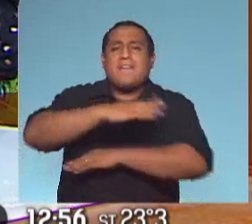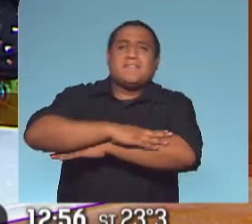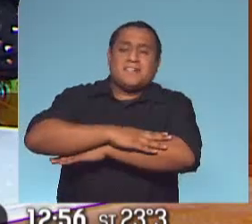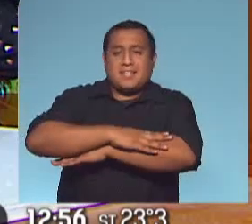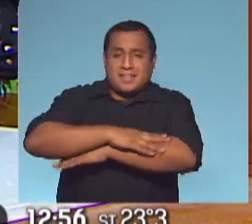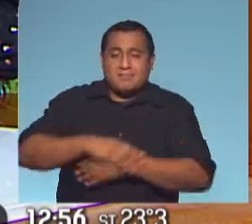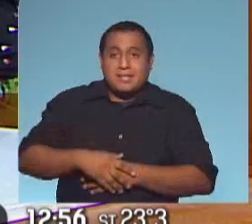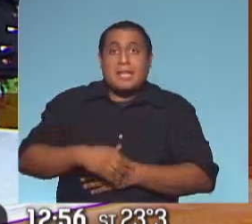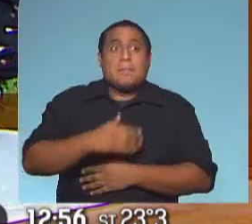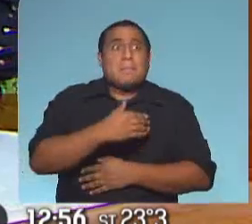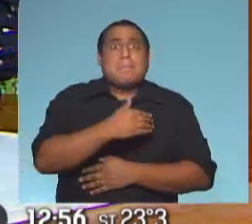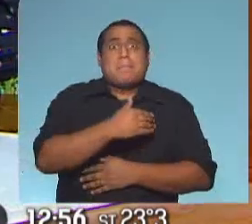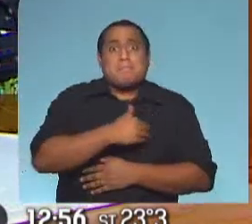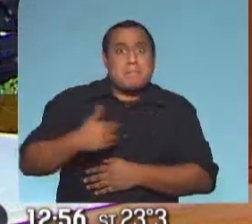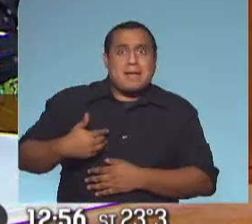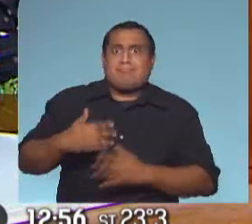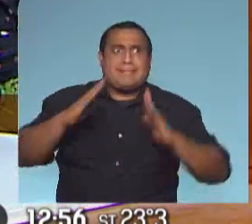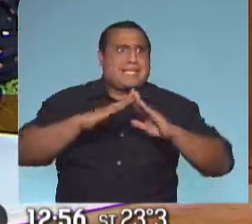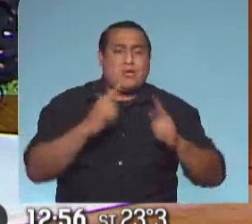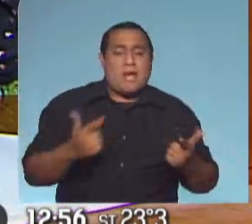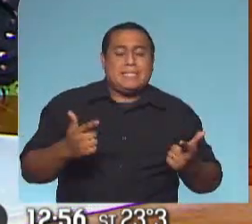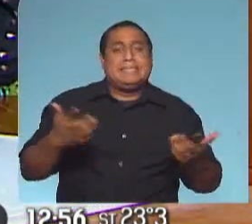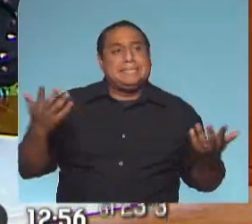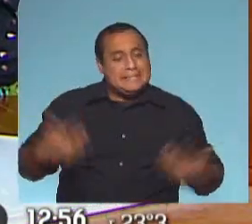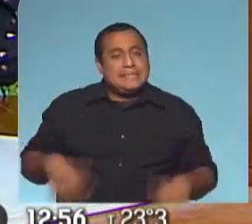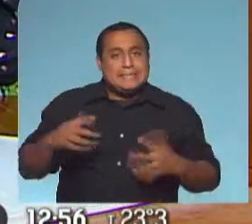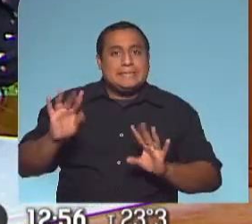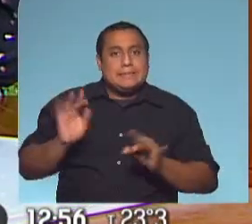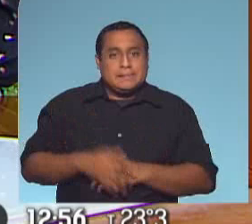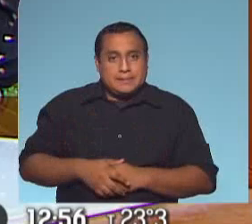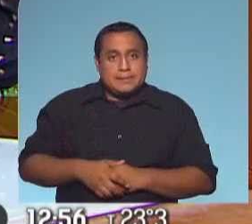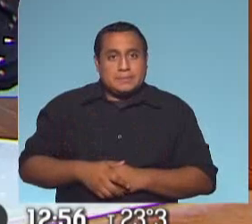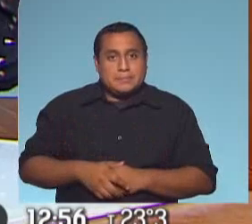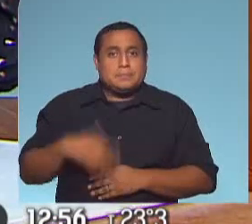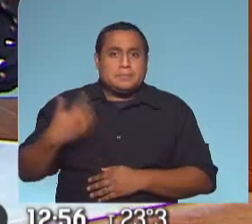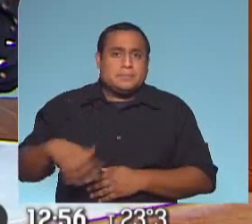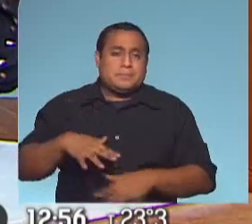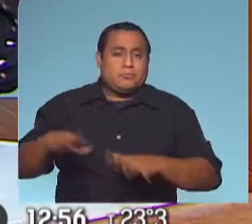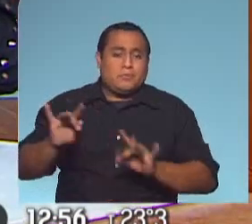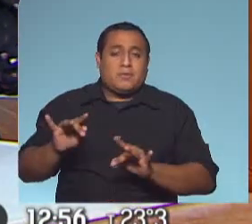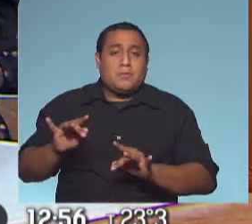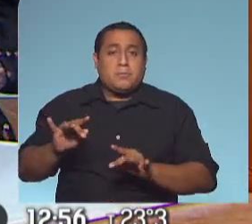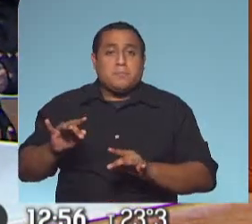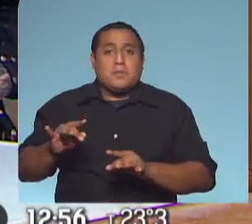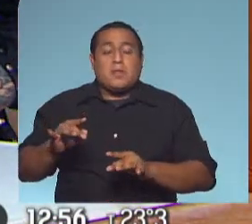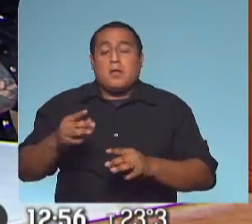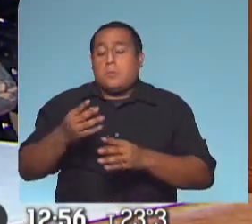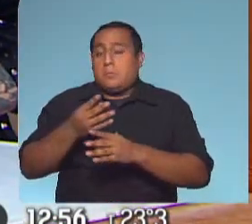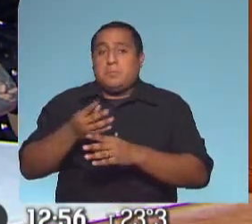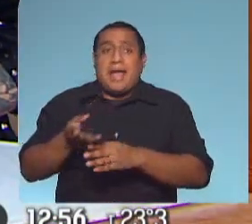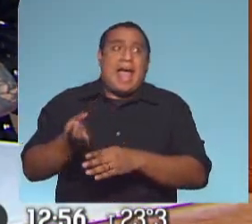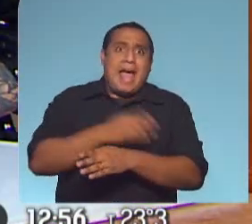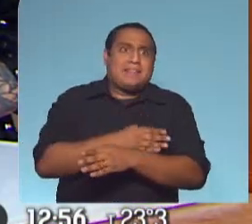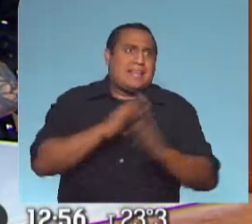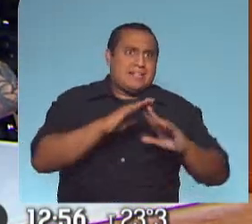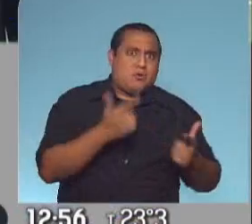mamá en situación de calle, y bueno, este escenario tan dramático. Era dramática su vida antes de la desaparición y ahora mucho más. Estamos con